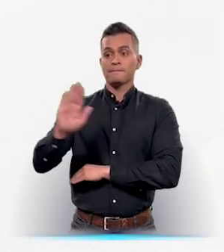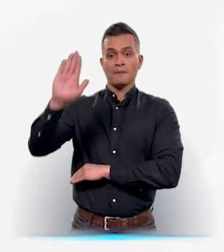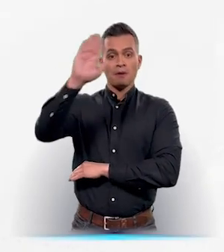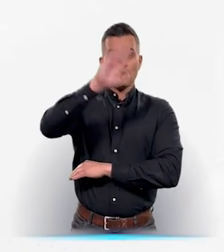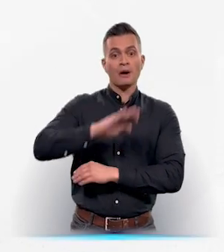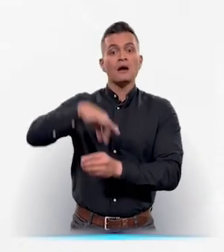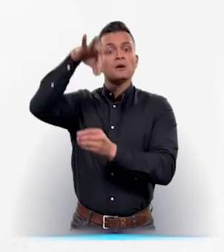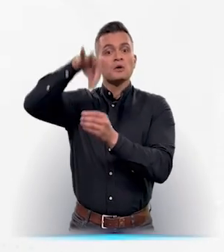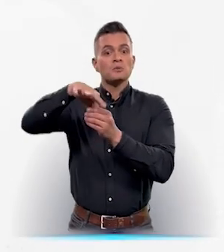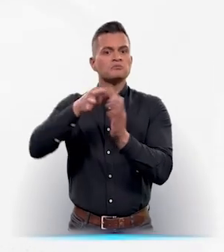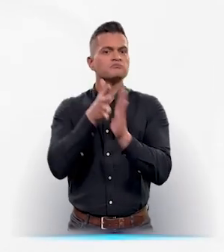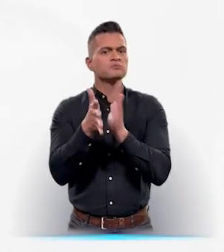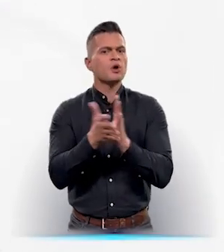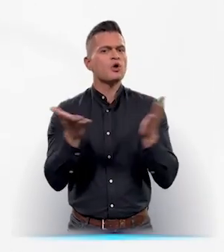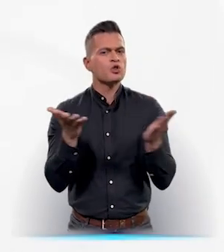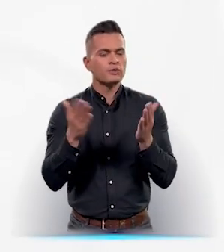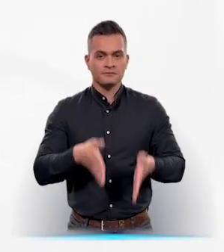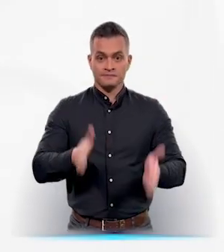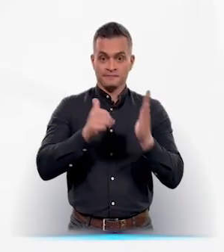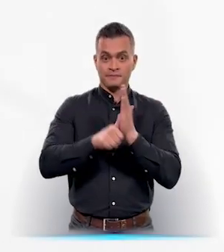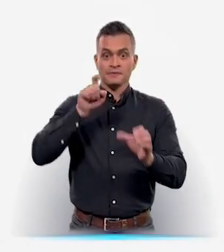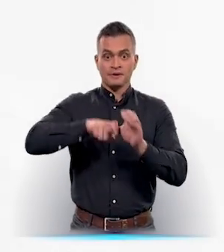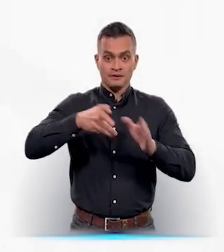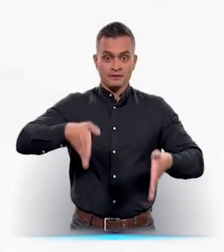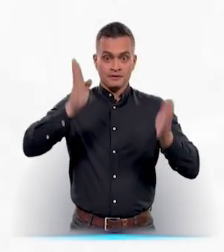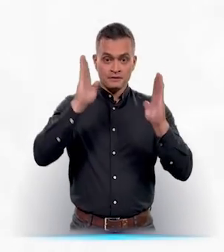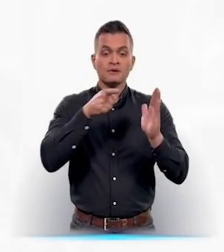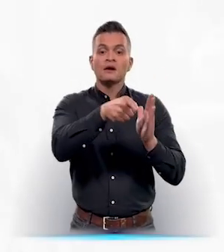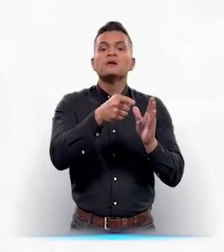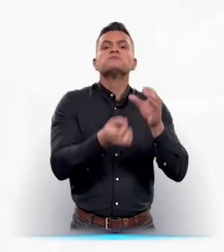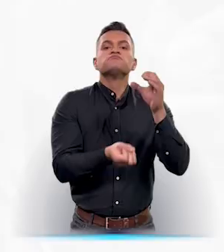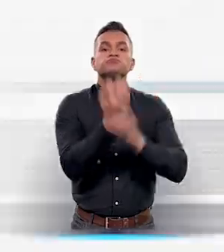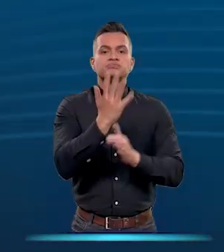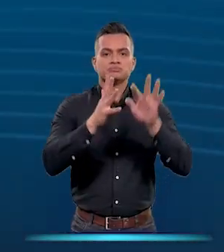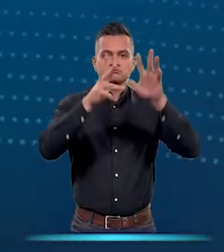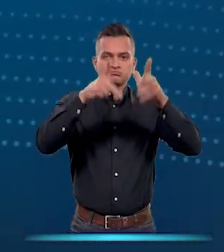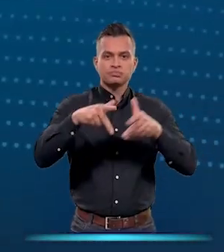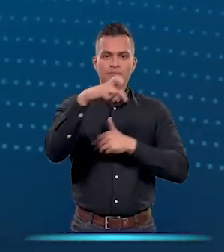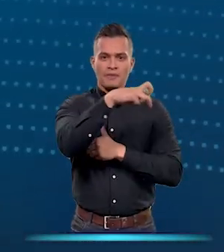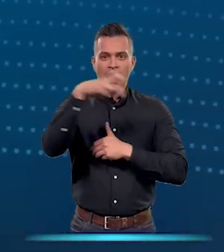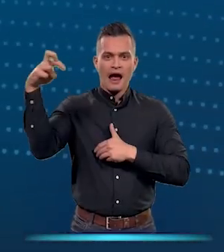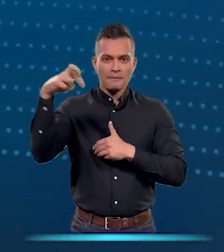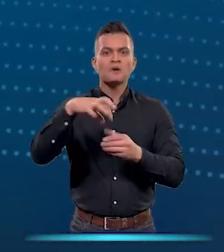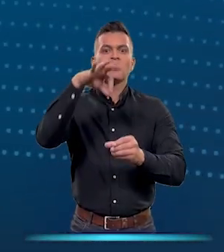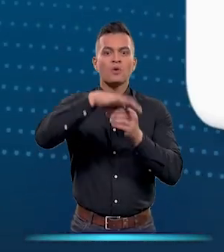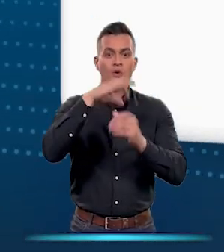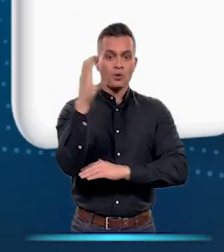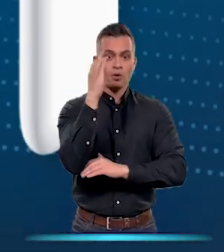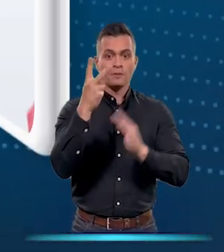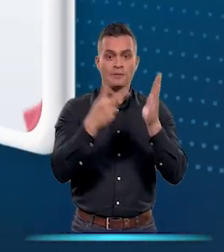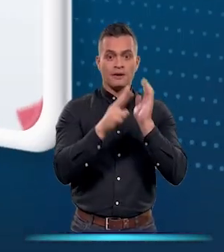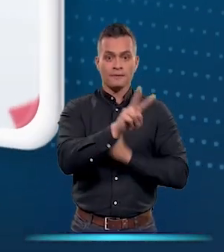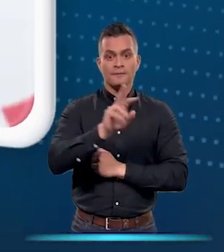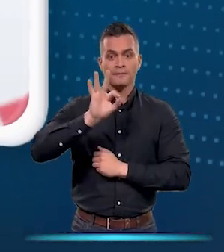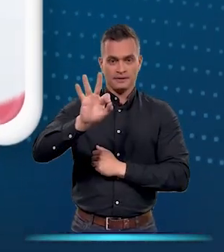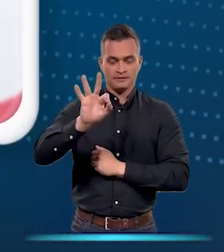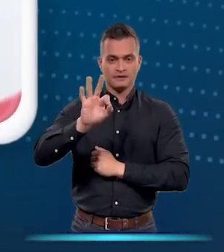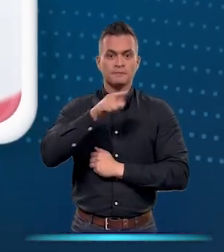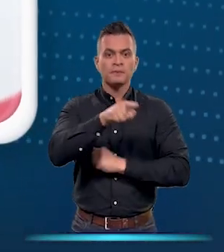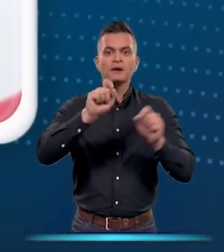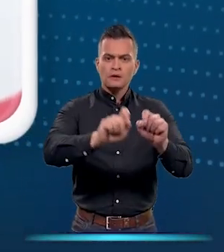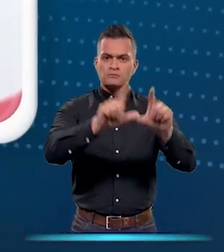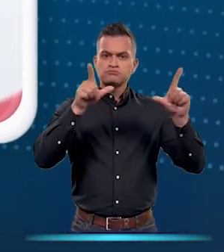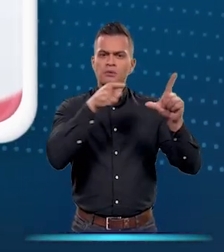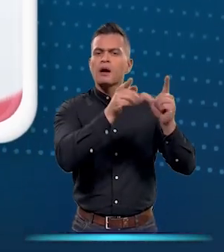Para saber más sobre las elecciones territoriales, la Registraduría Nacional del Estado Civil pone a tu disposición la app Elecciones